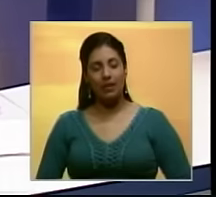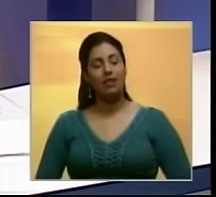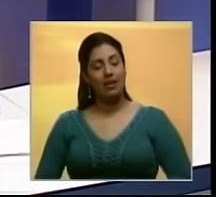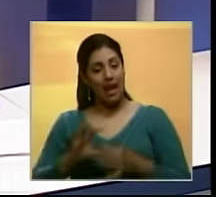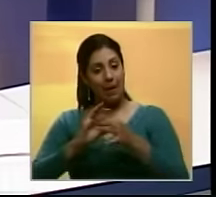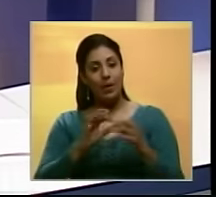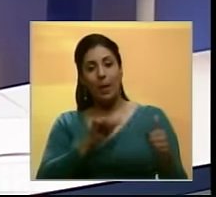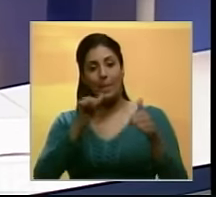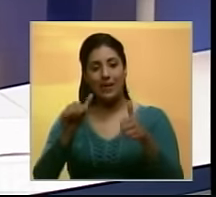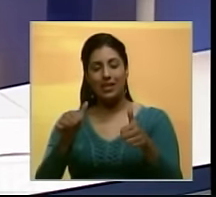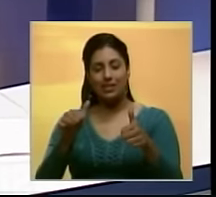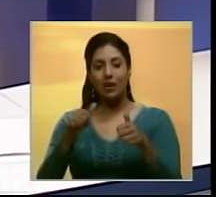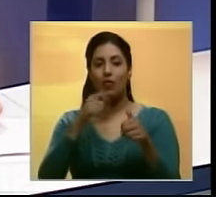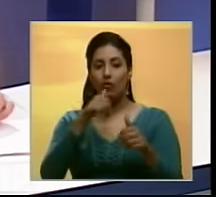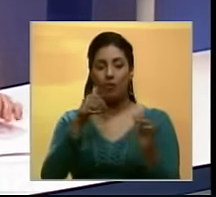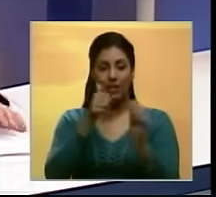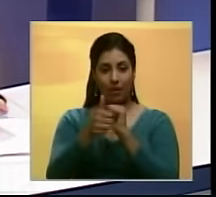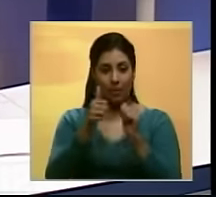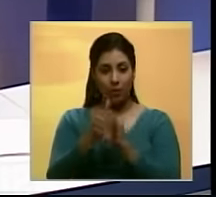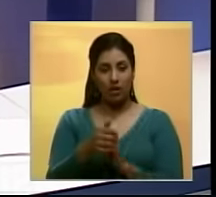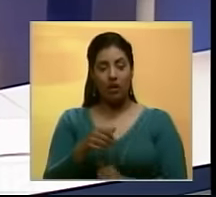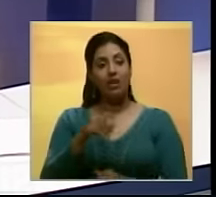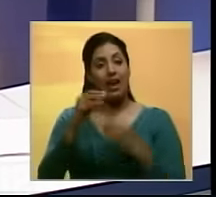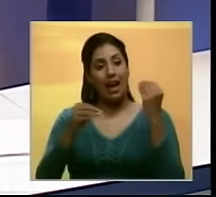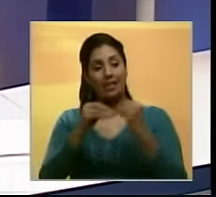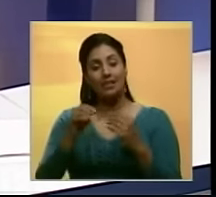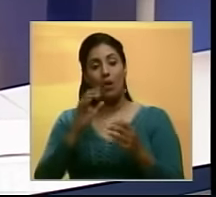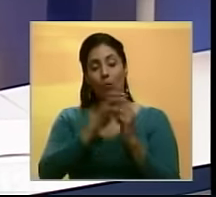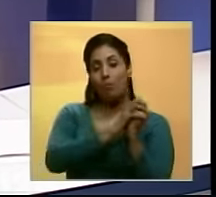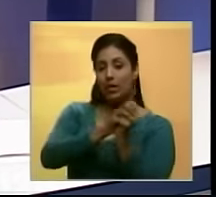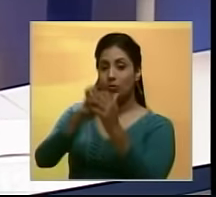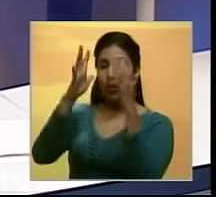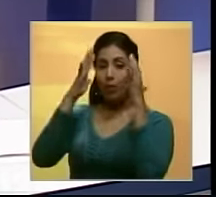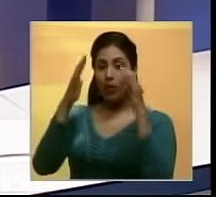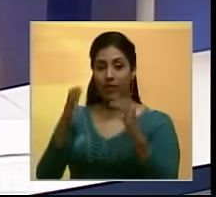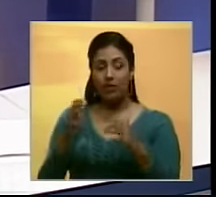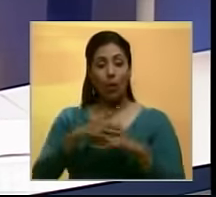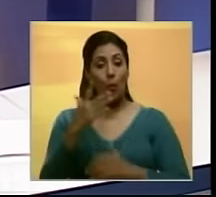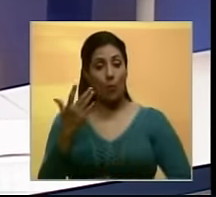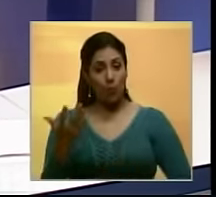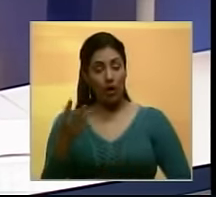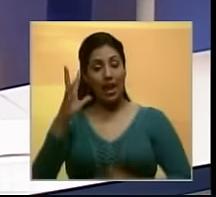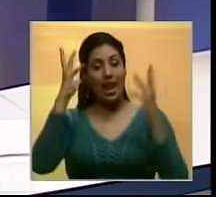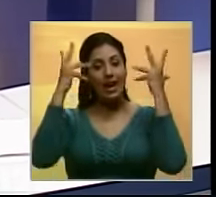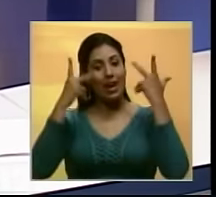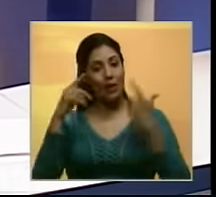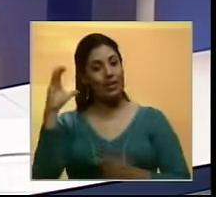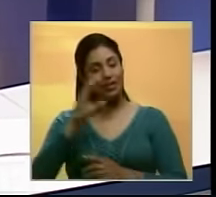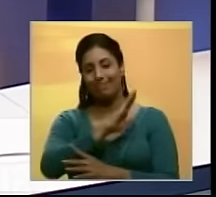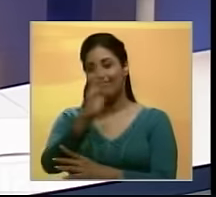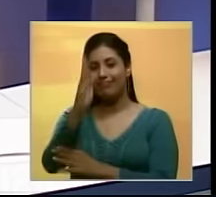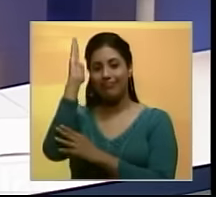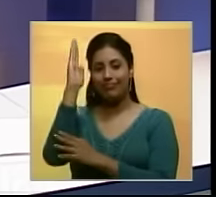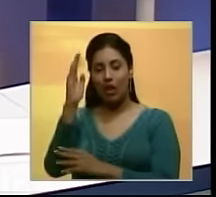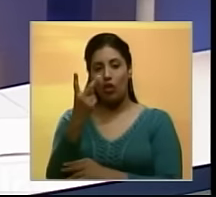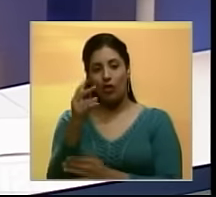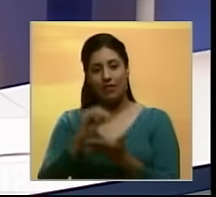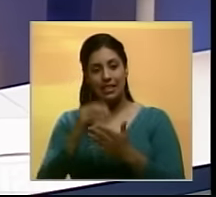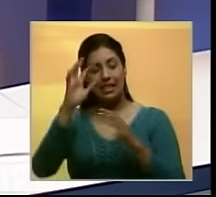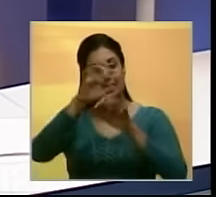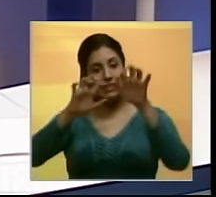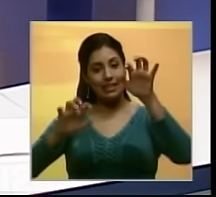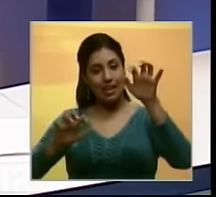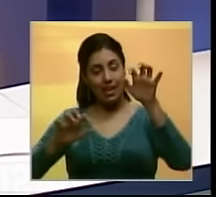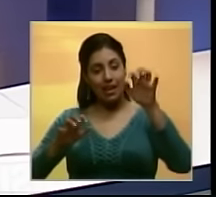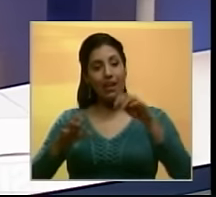Amigos, y comenzamos con la información deportiva. Lo hacemos con la Liga de Béisbol Profesional, porque los Leones del Caracas vencieron por partida doble a los Tigres